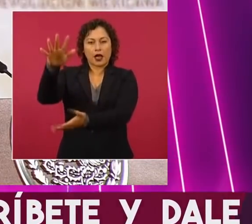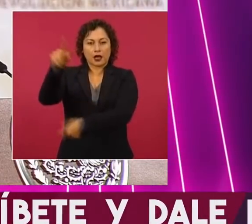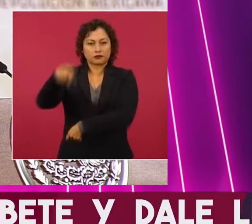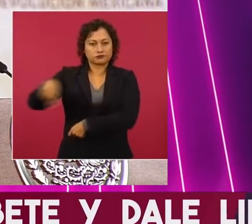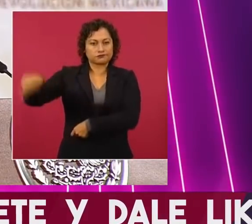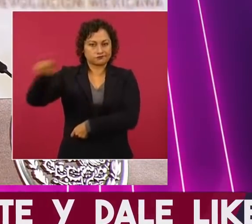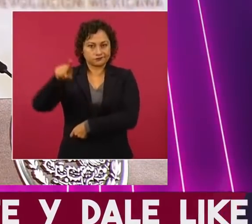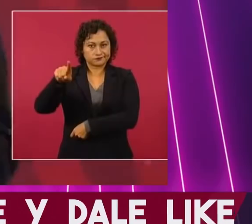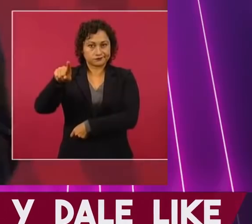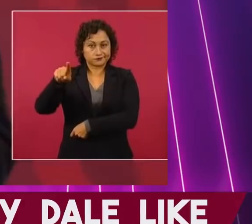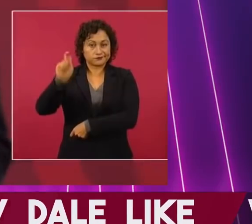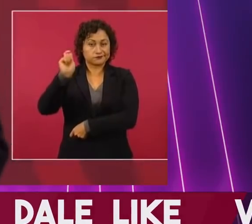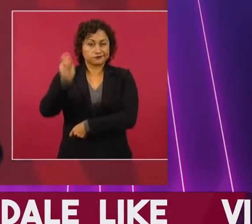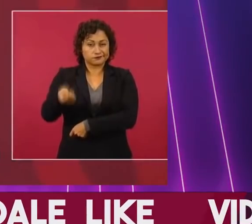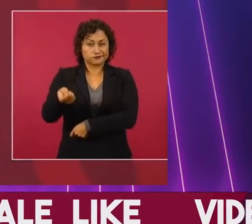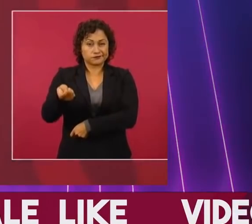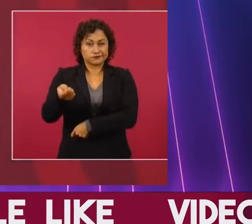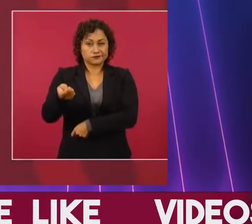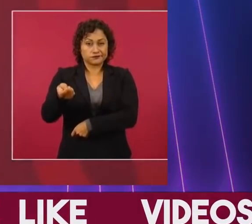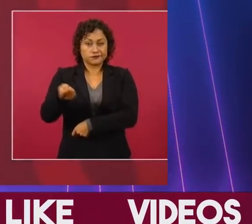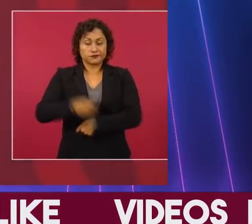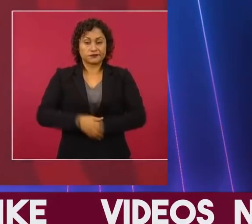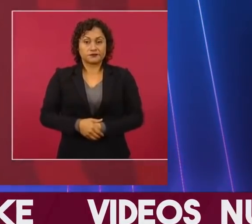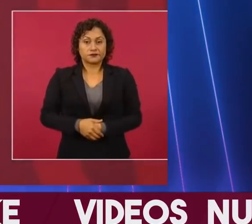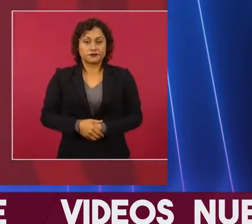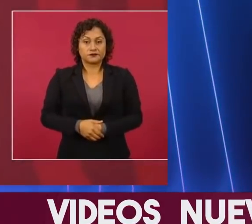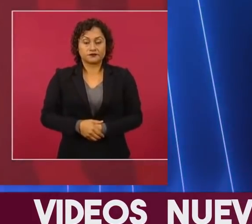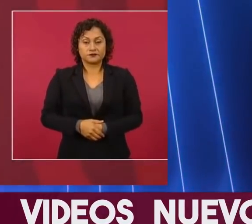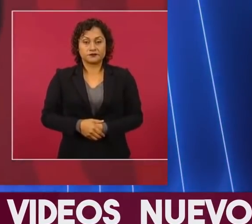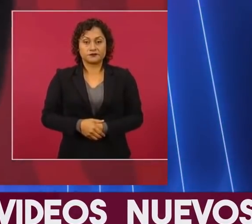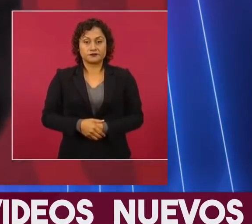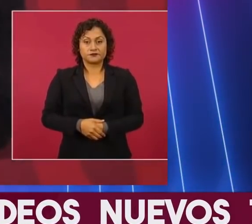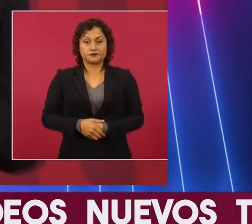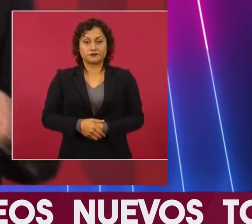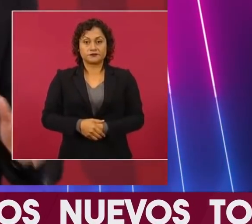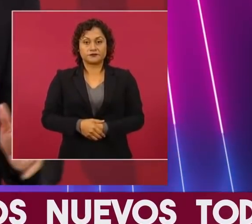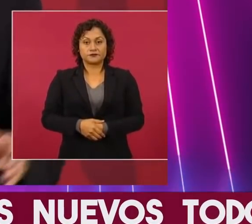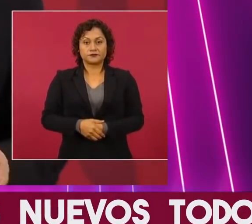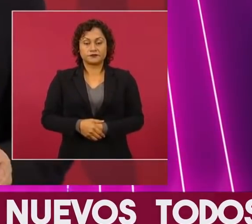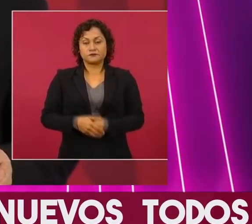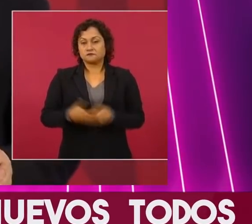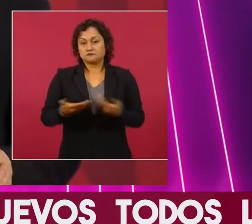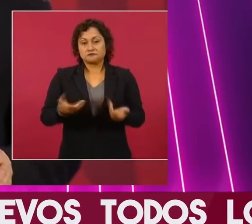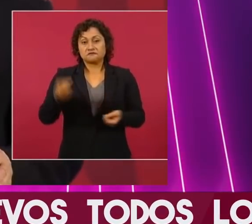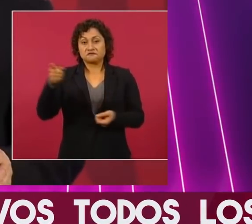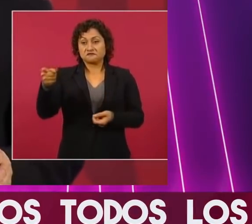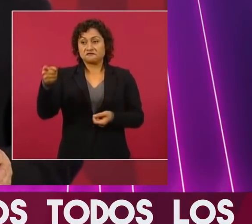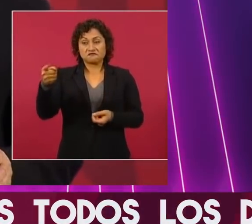todos ellos pues están en contra.